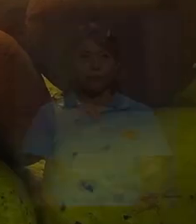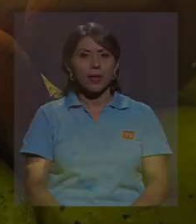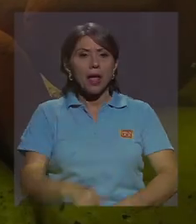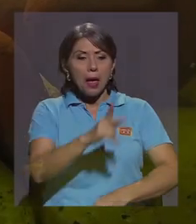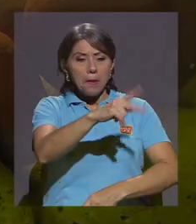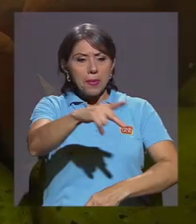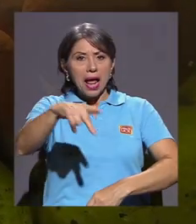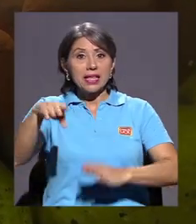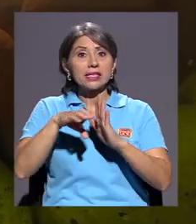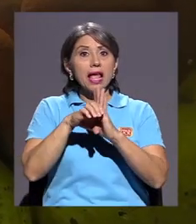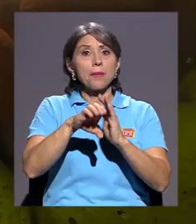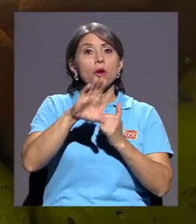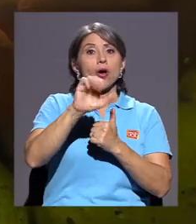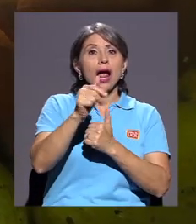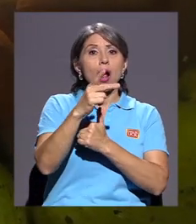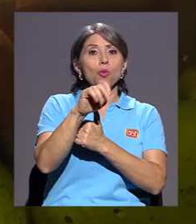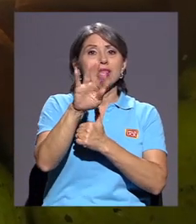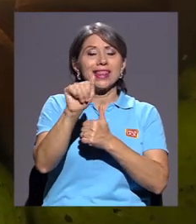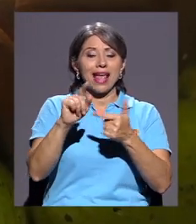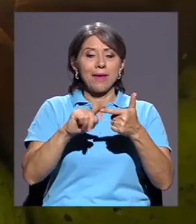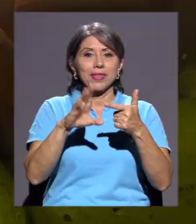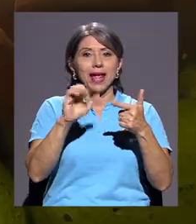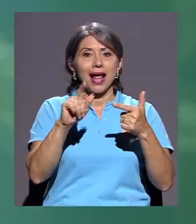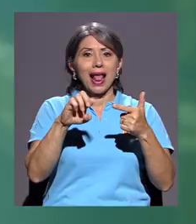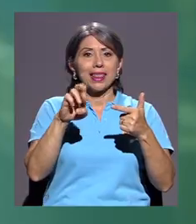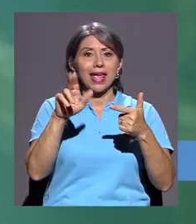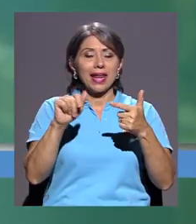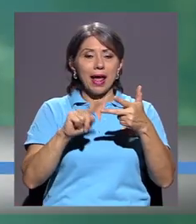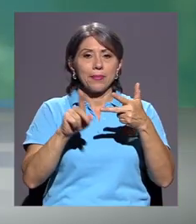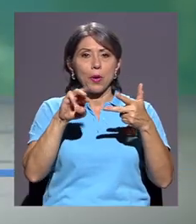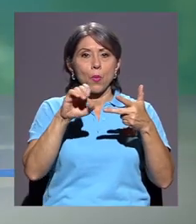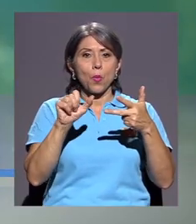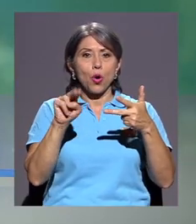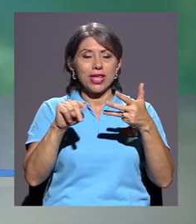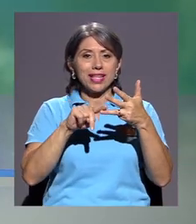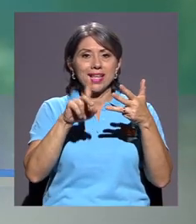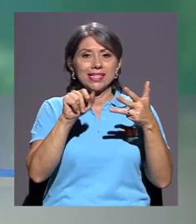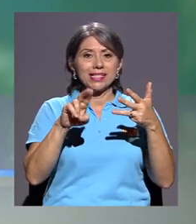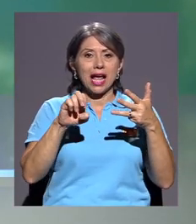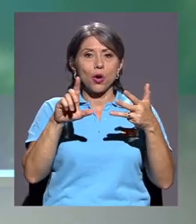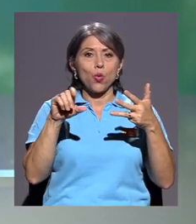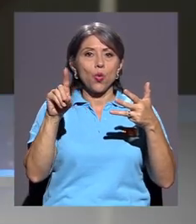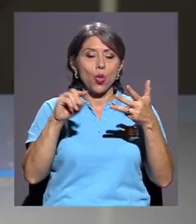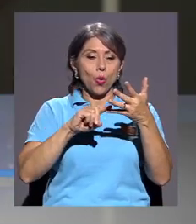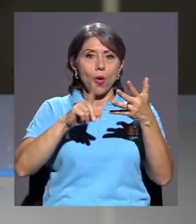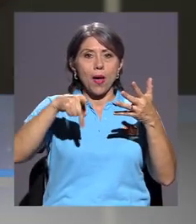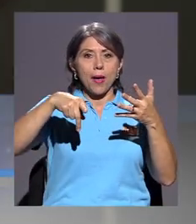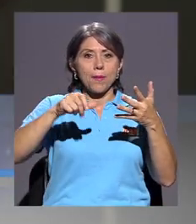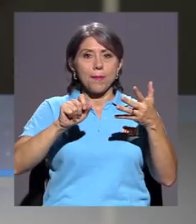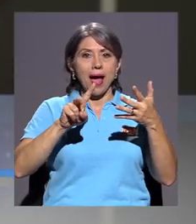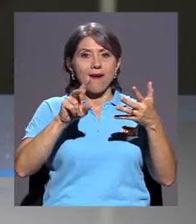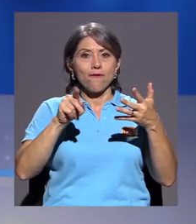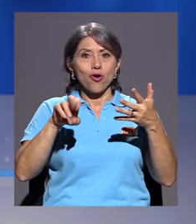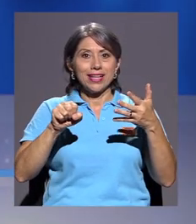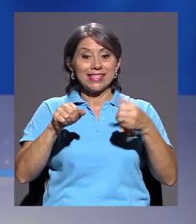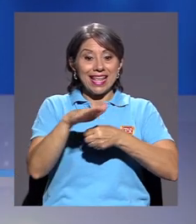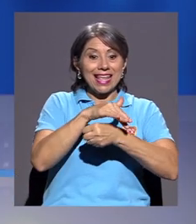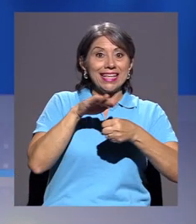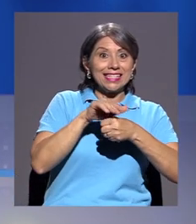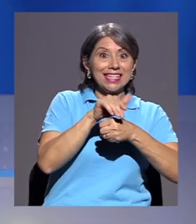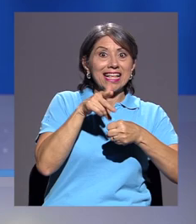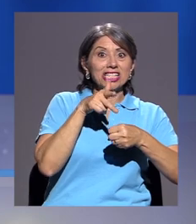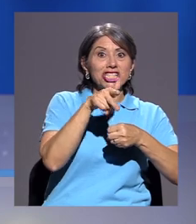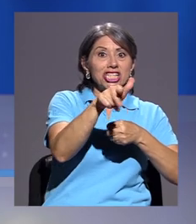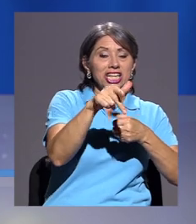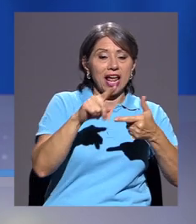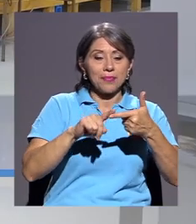En las playas como Cahuita, Caldera, Moín, Zancudo, Pavones, incluso en las islas Chira y San